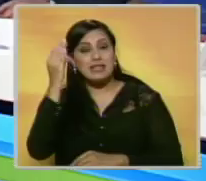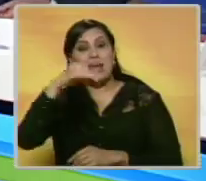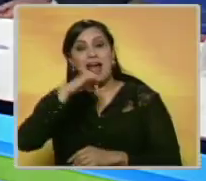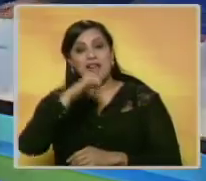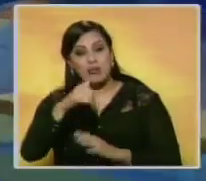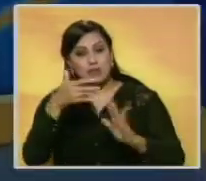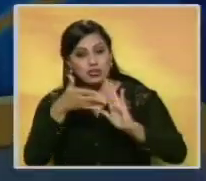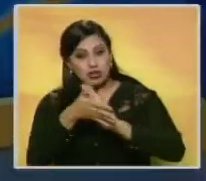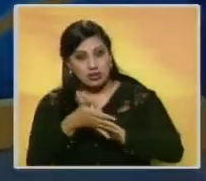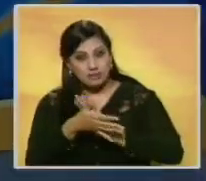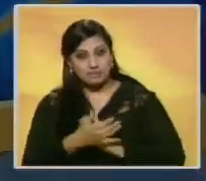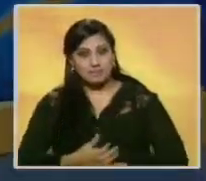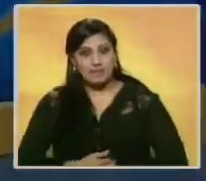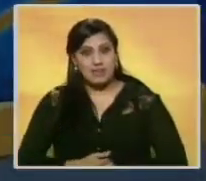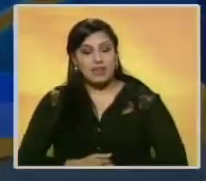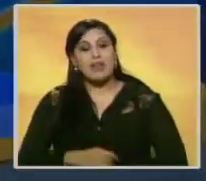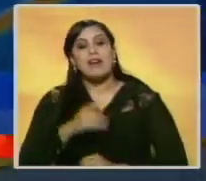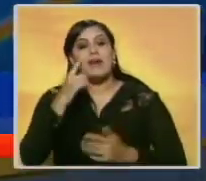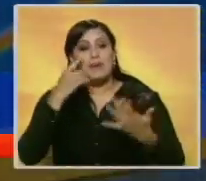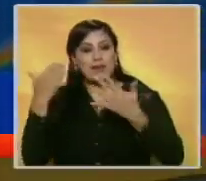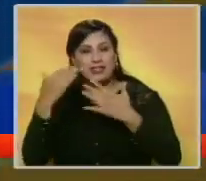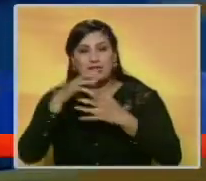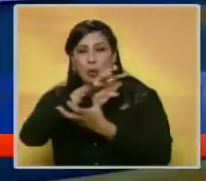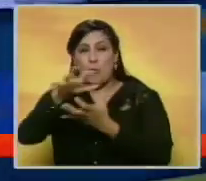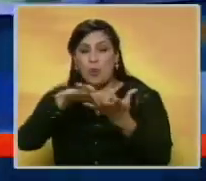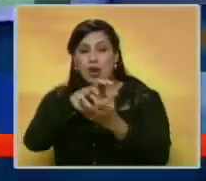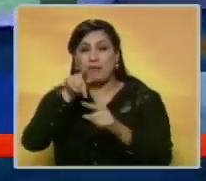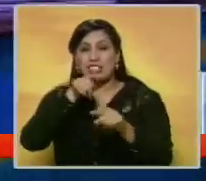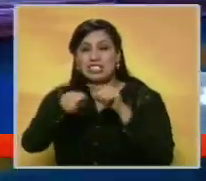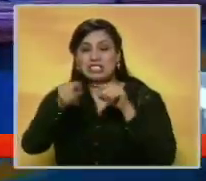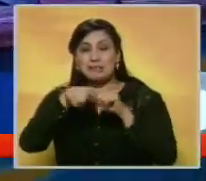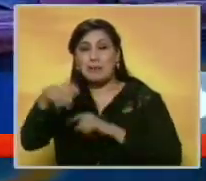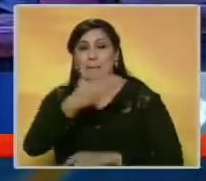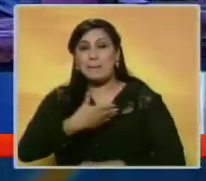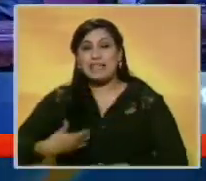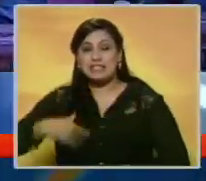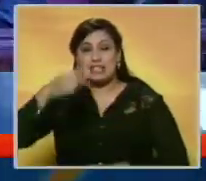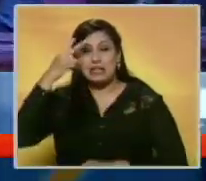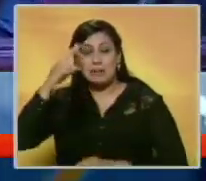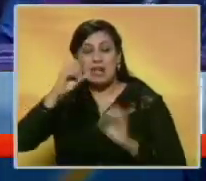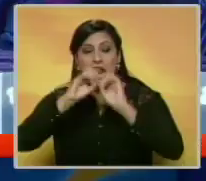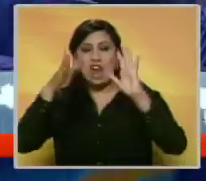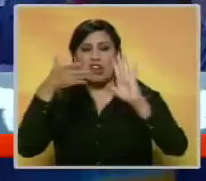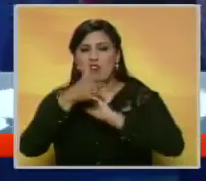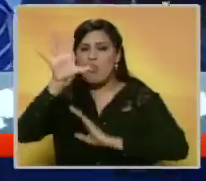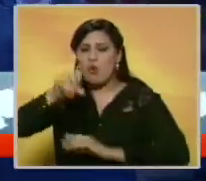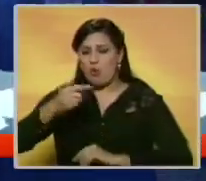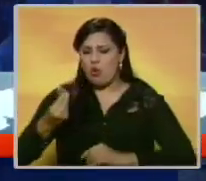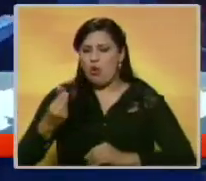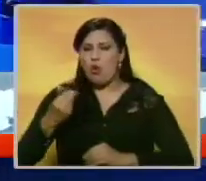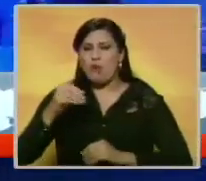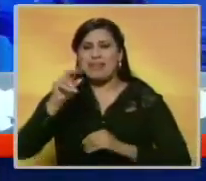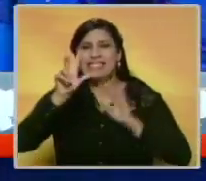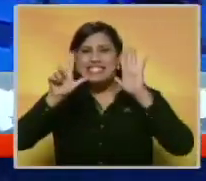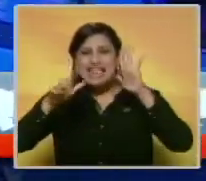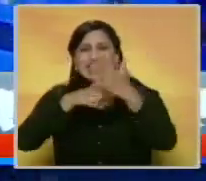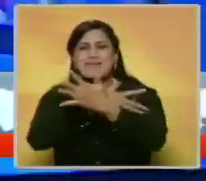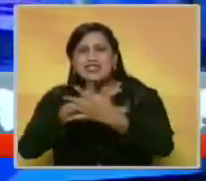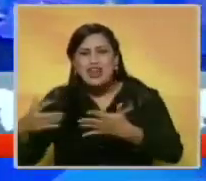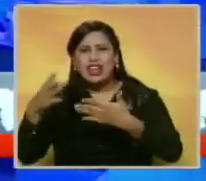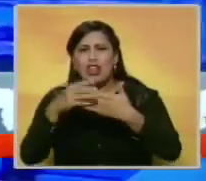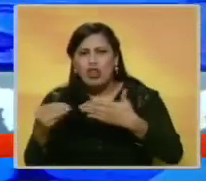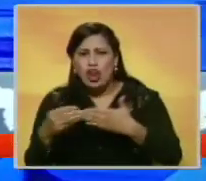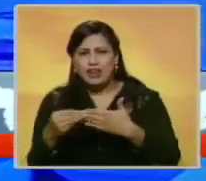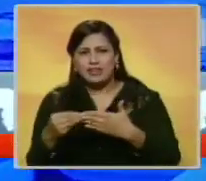adelante, el noticiero de la edición. Reputación comprometida. Presidente, aclara compra de mansión de 7 millones